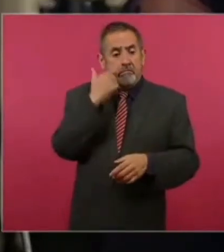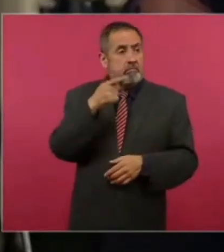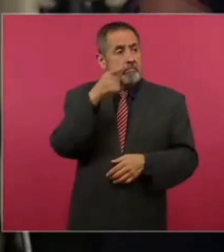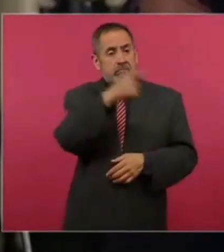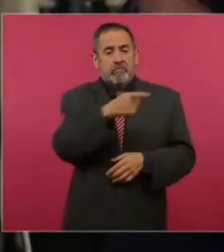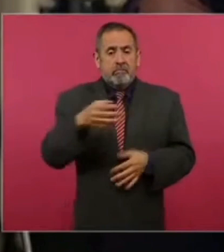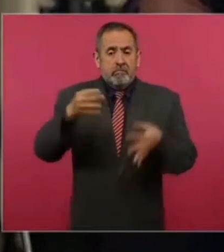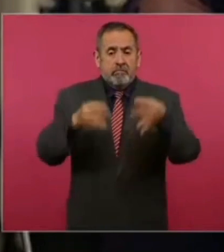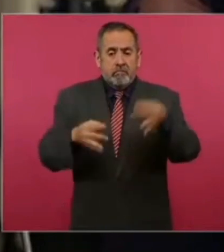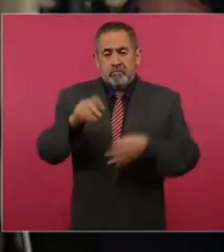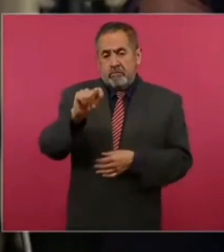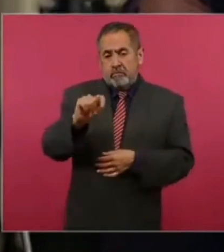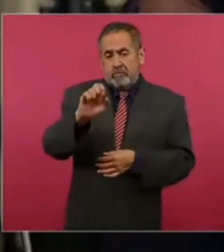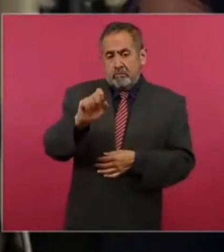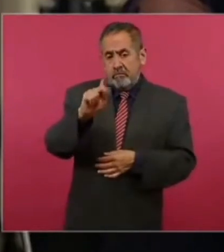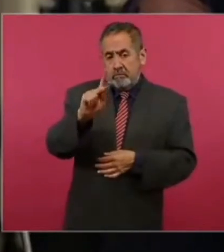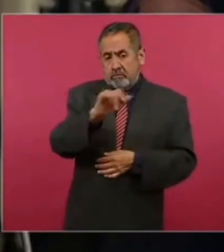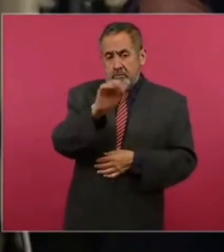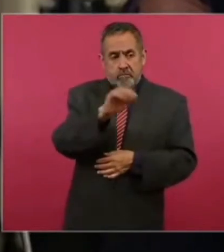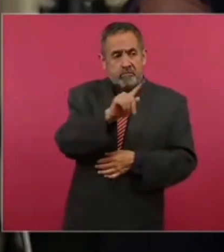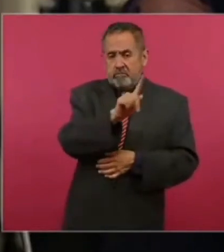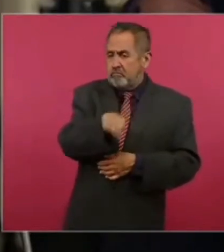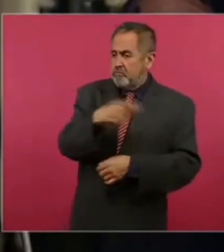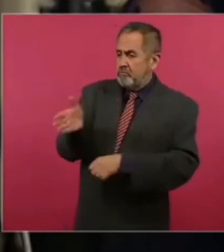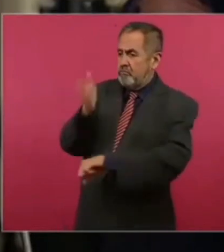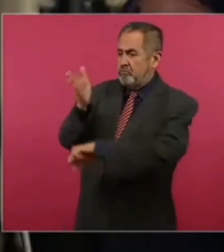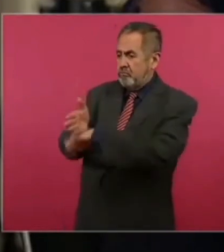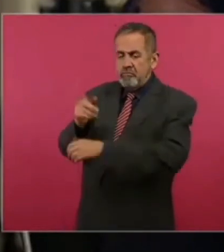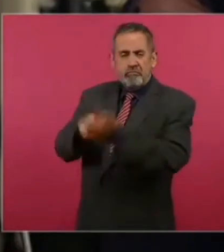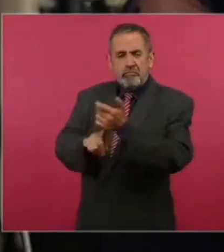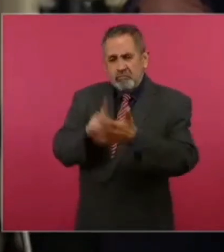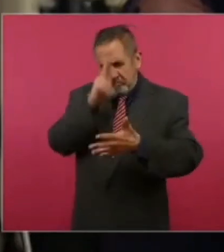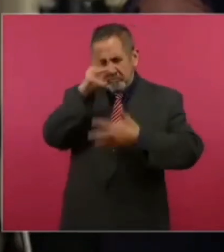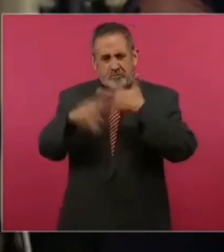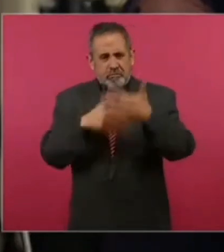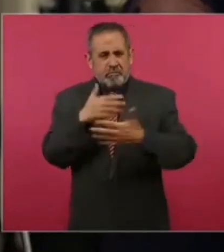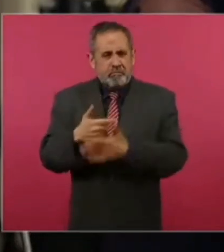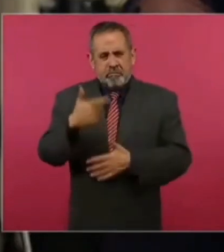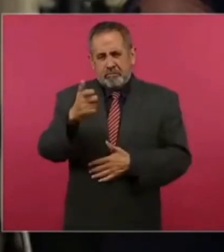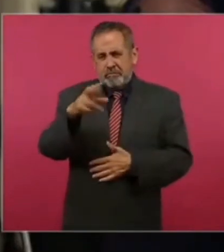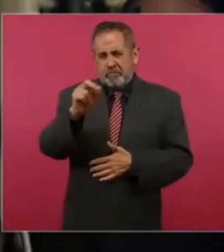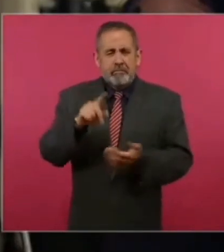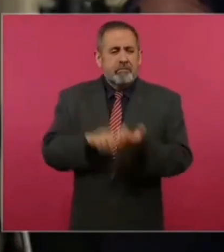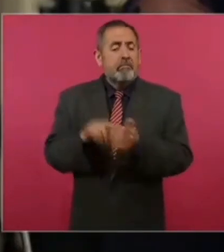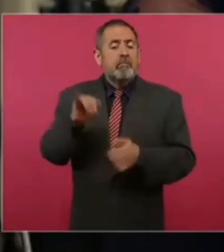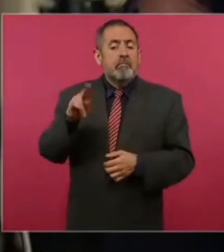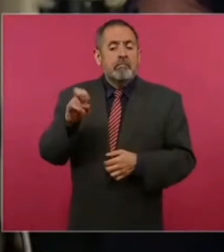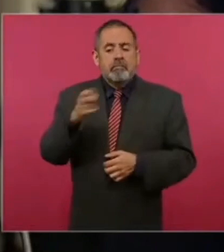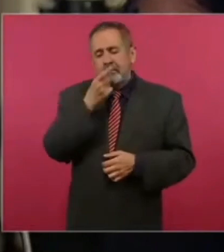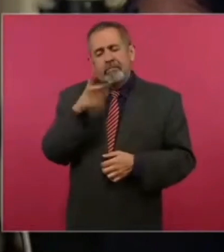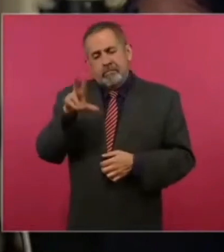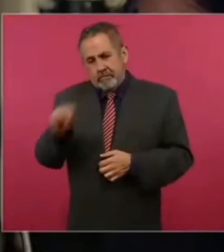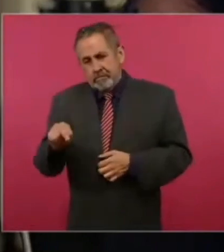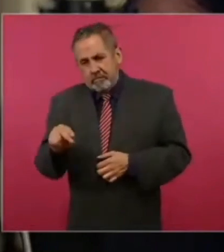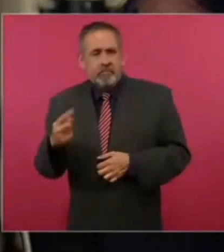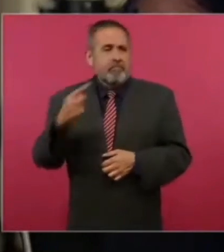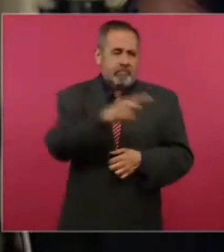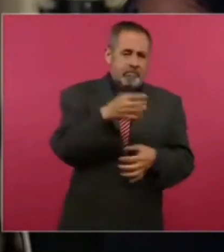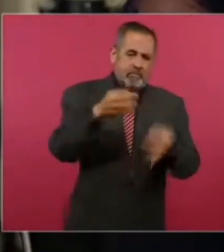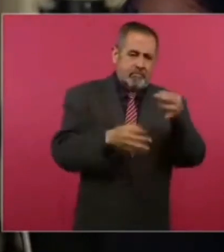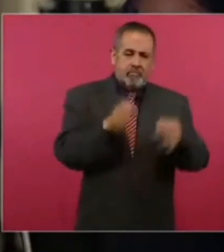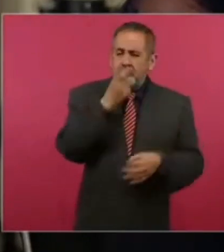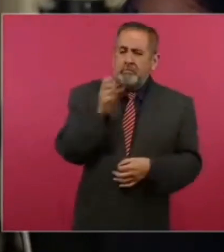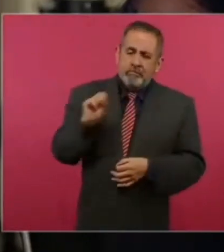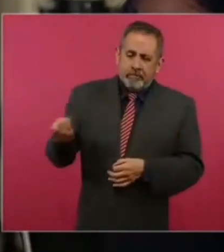del Poder Judicial lo sancione por violencia política de género, ya que el INE rechazó las medidas cautelares. Y por otro lado,